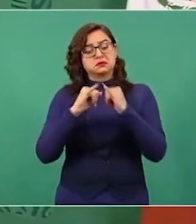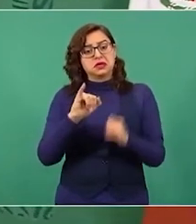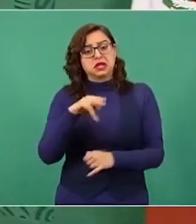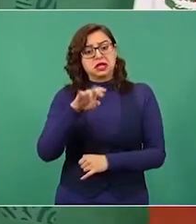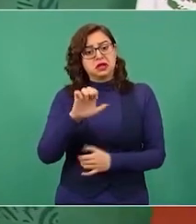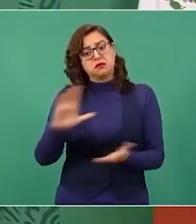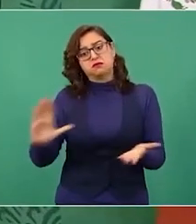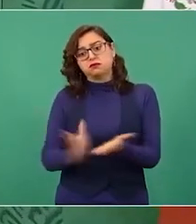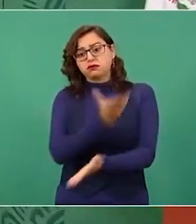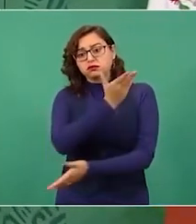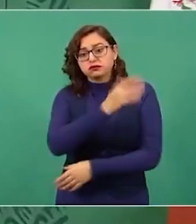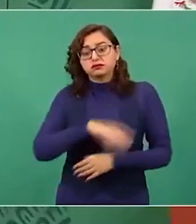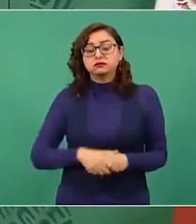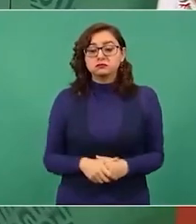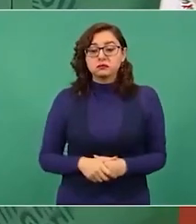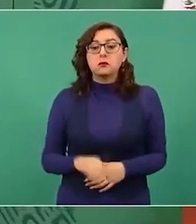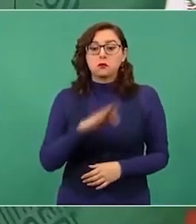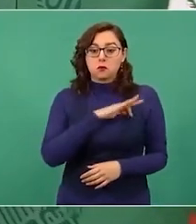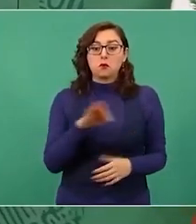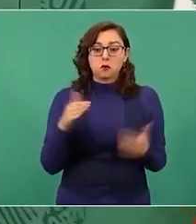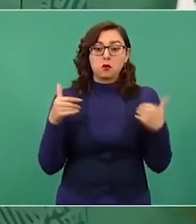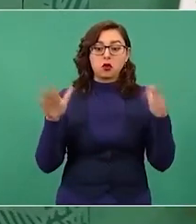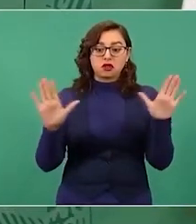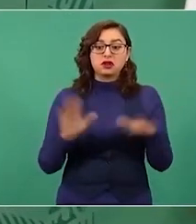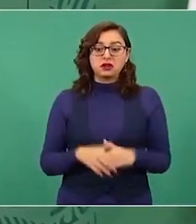Se organiza el pueblo.